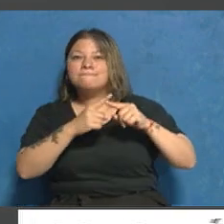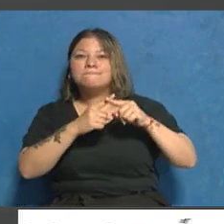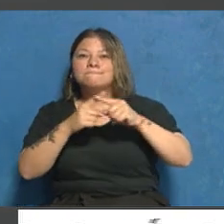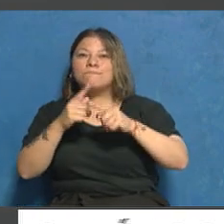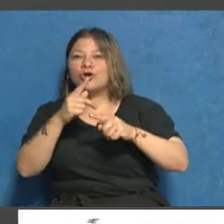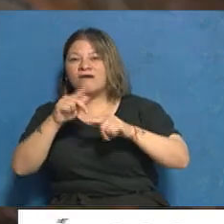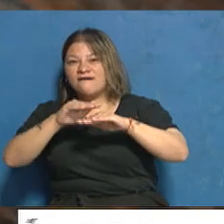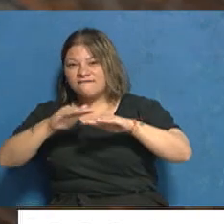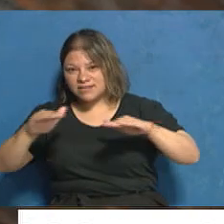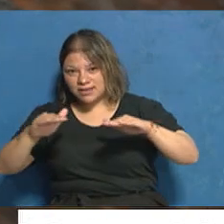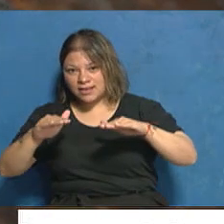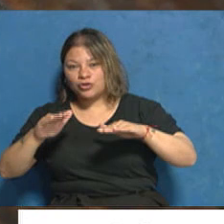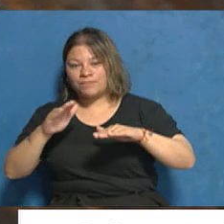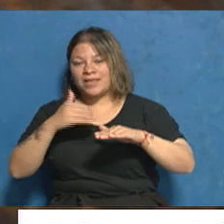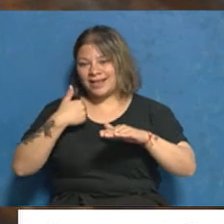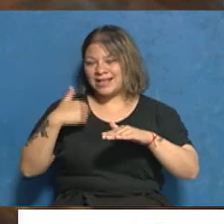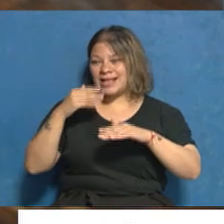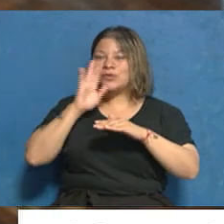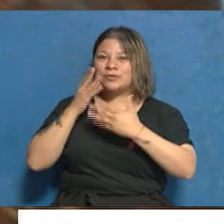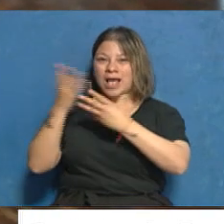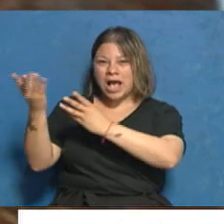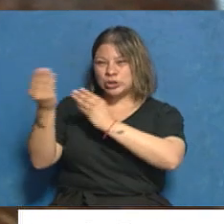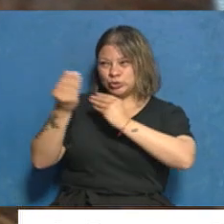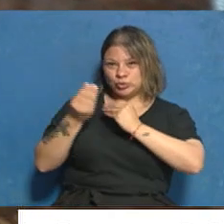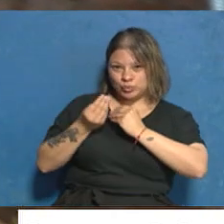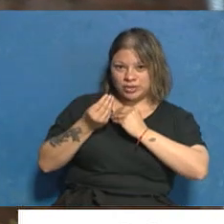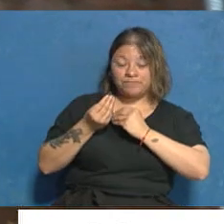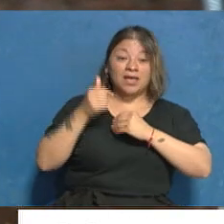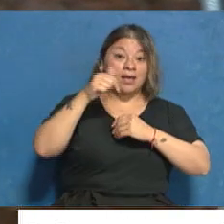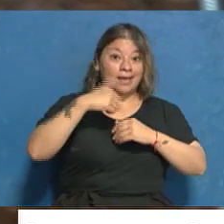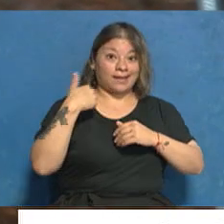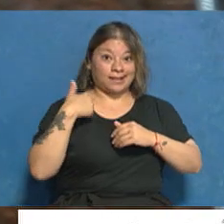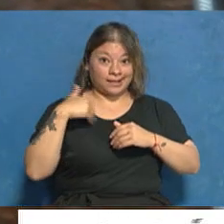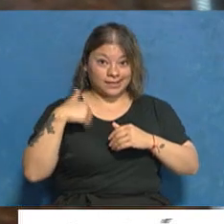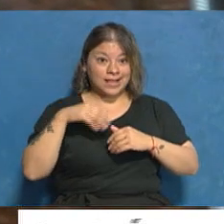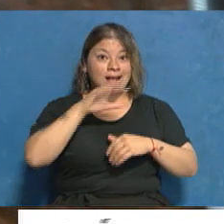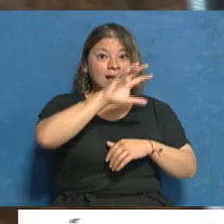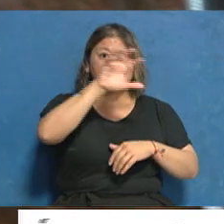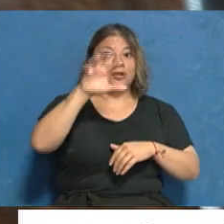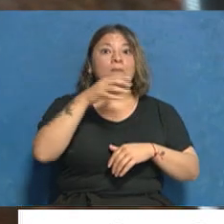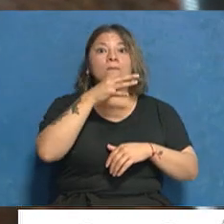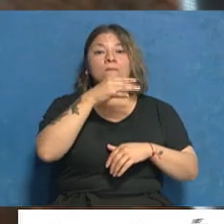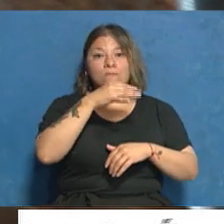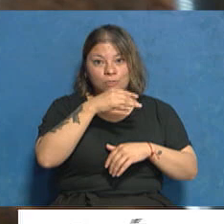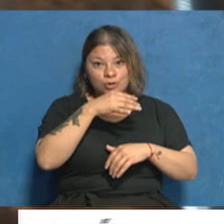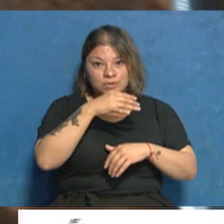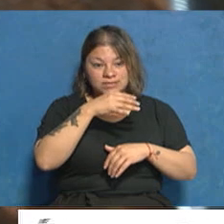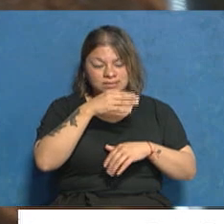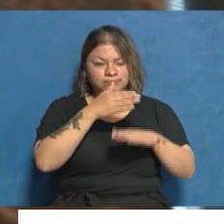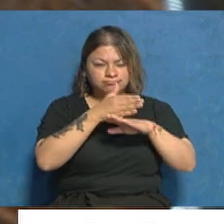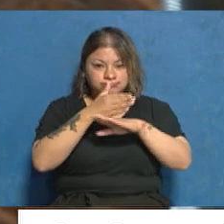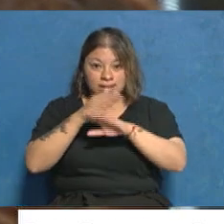provincias y la Ciudad Autónoma de Buenos Aires al mismo tiempo. Se coordinó para que al menos 78